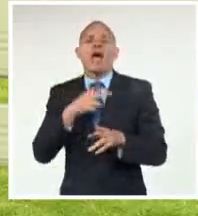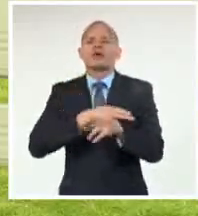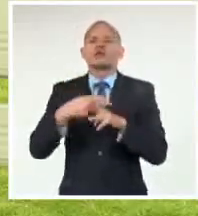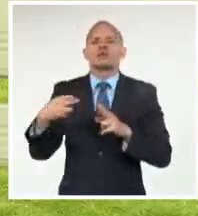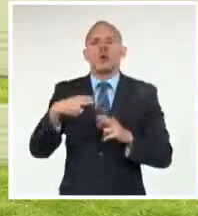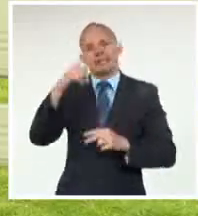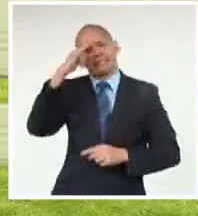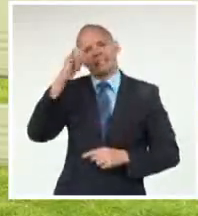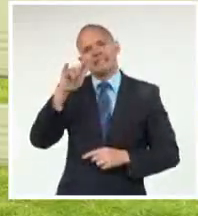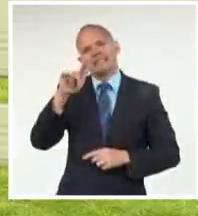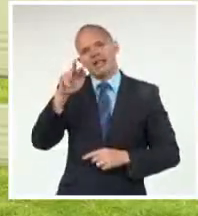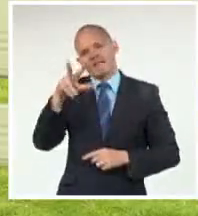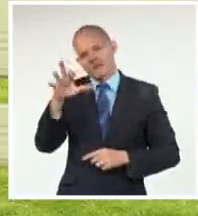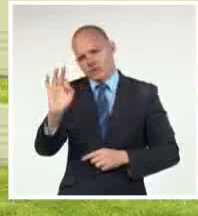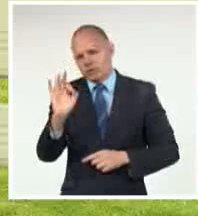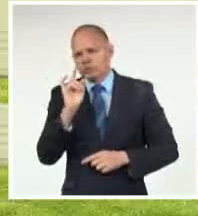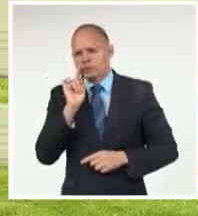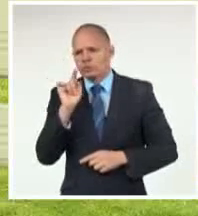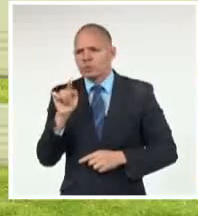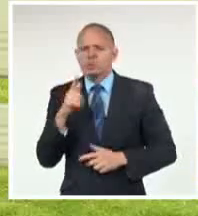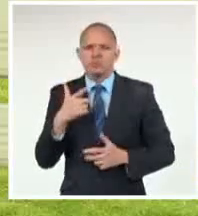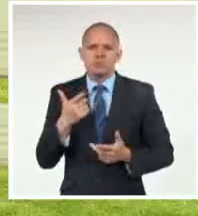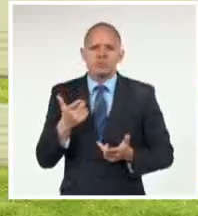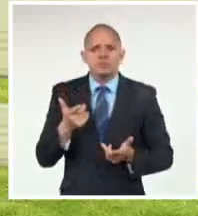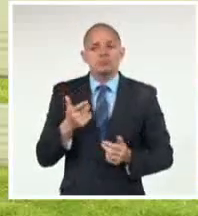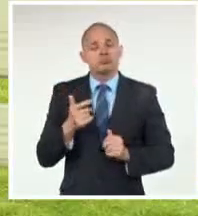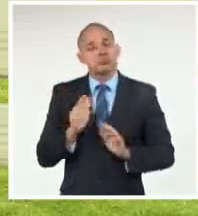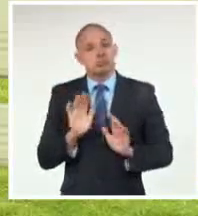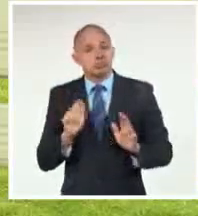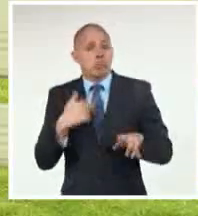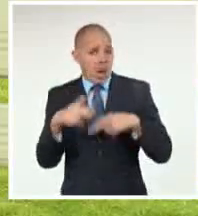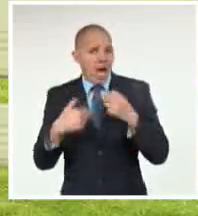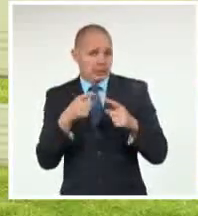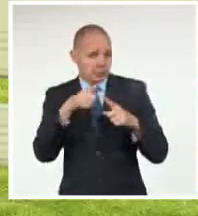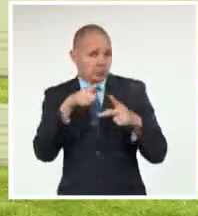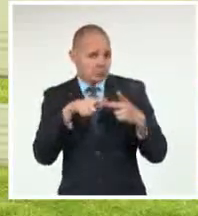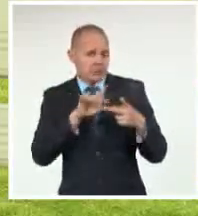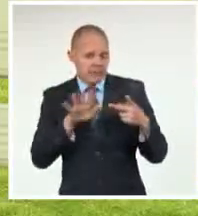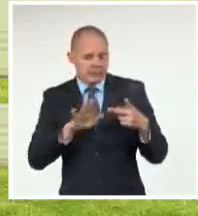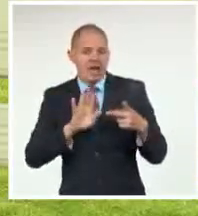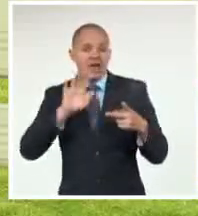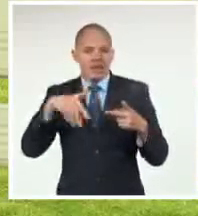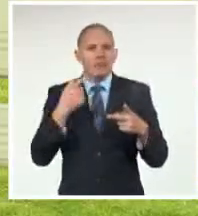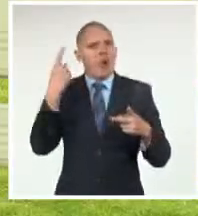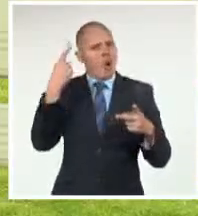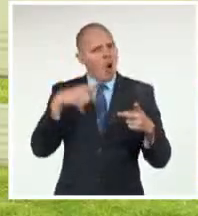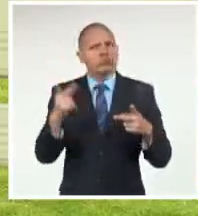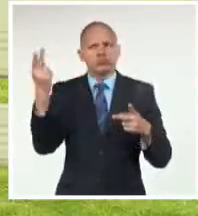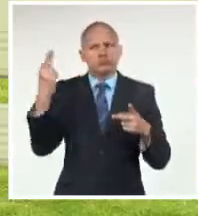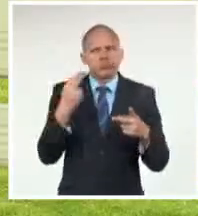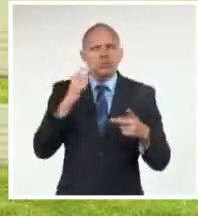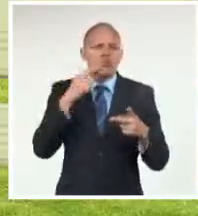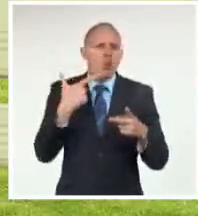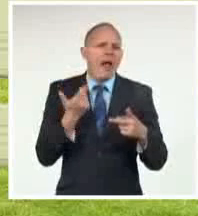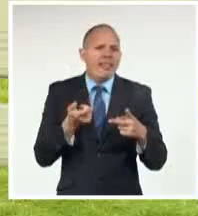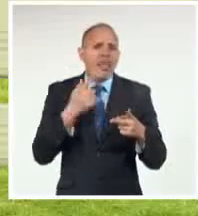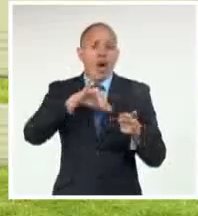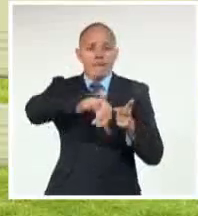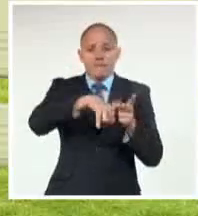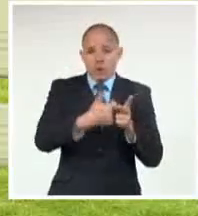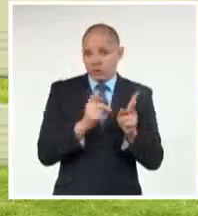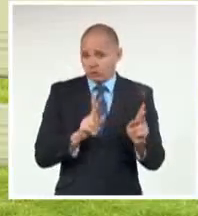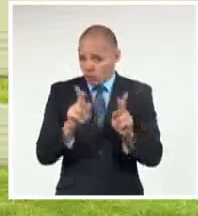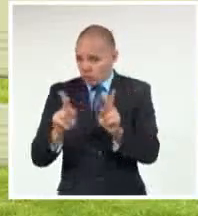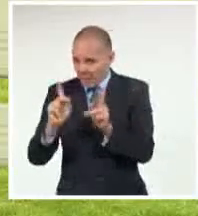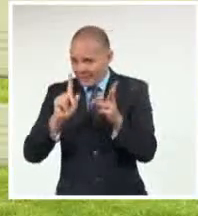después Me llega un proyecto Que si a mí me interesaba Hacer algo Sobre la fundación De los 35 años De la nueva trova Dije que sí Pero